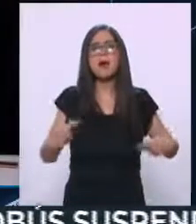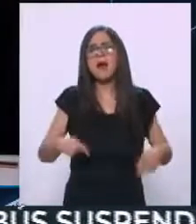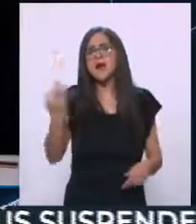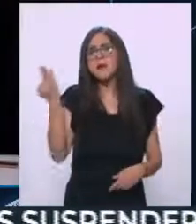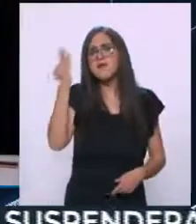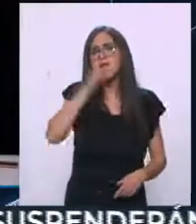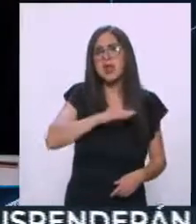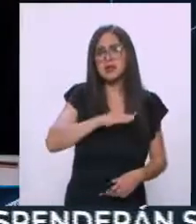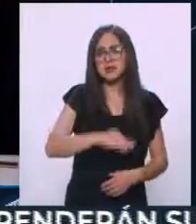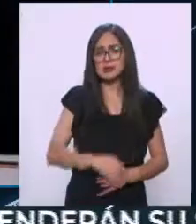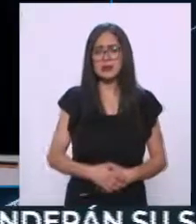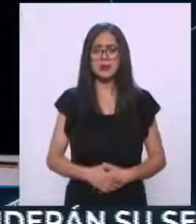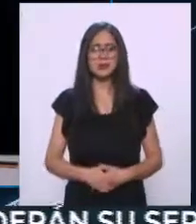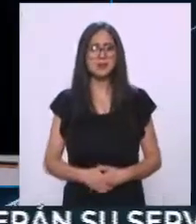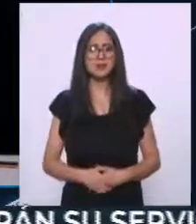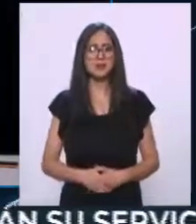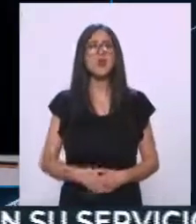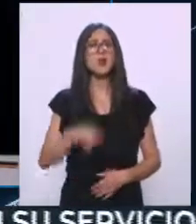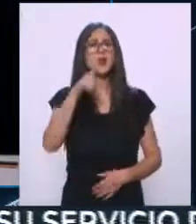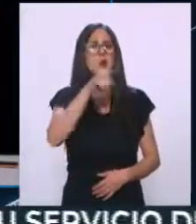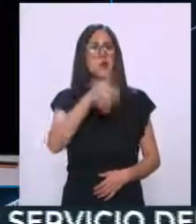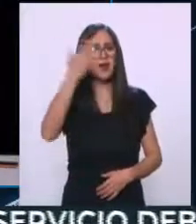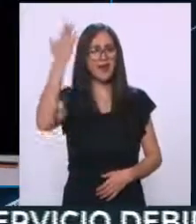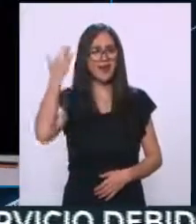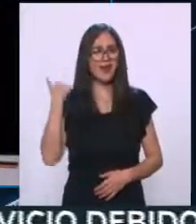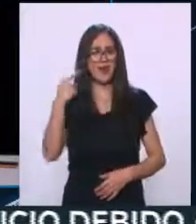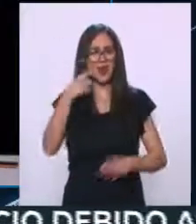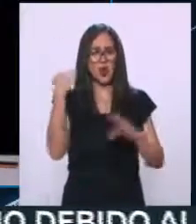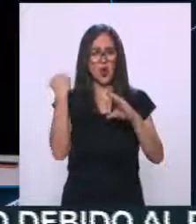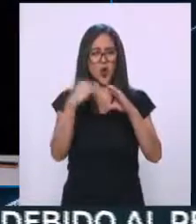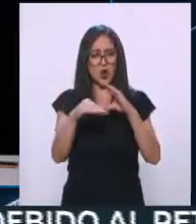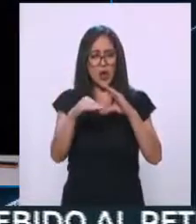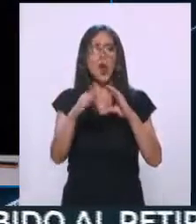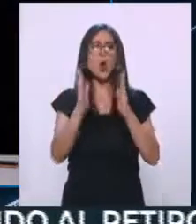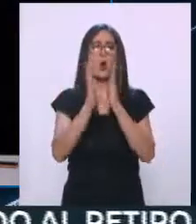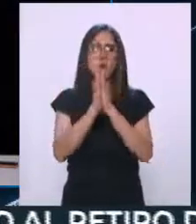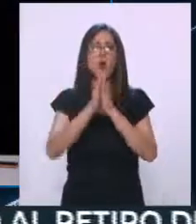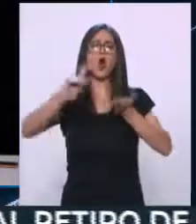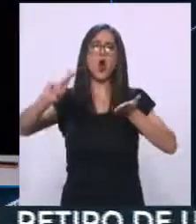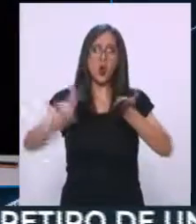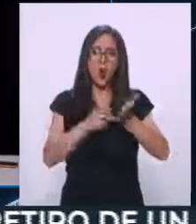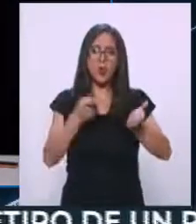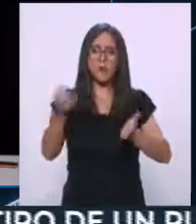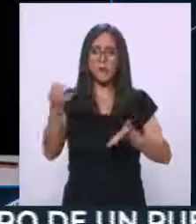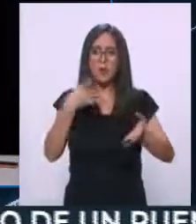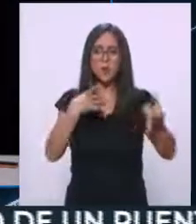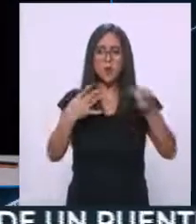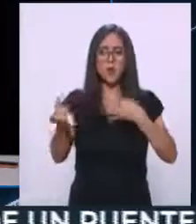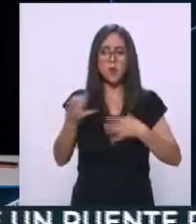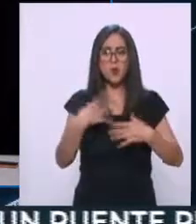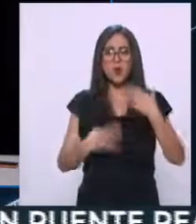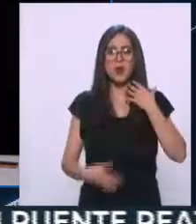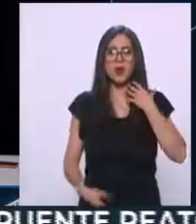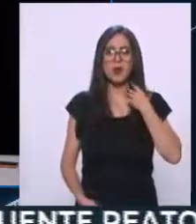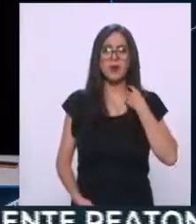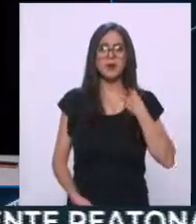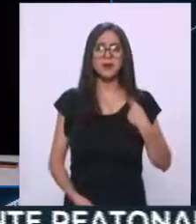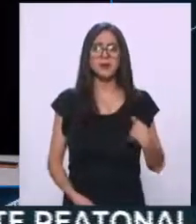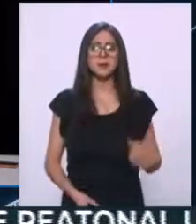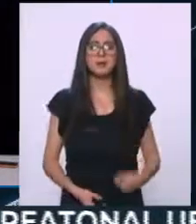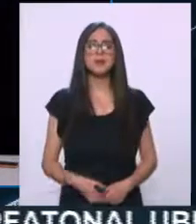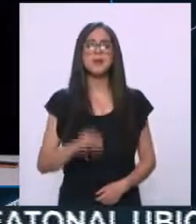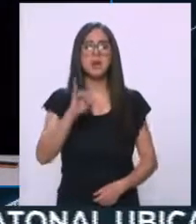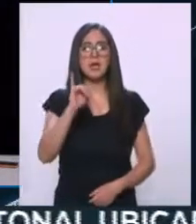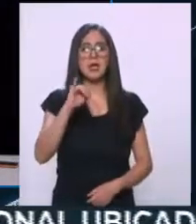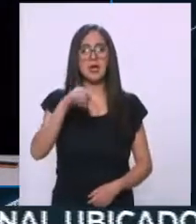bots que dices que nosotros podemos denunciar en el correo que ya hemos dado, ¿nos los puedes recordar? Alberto, porque acabo de cachar unos bots y se me olvidó el correo. Claro, si es